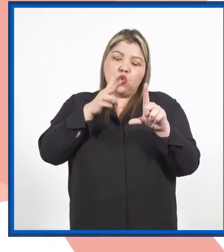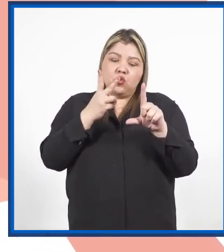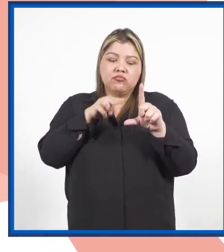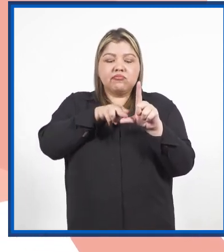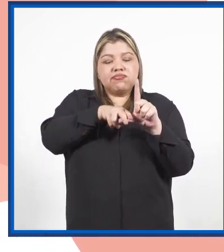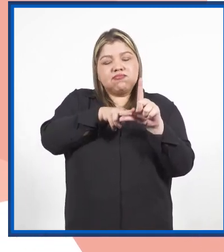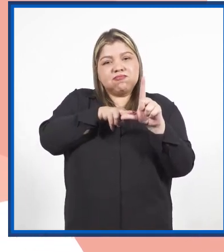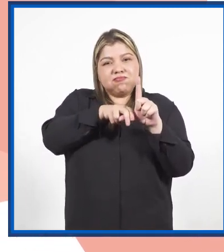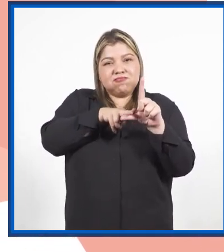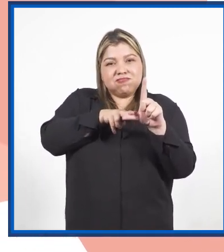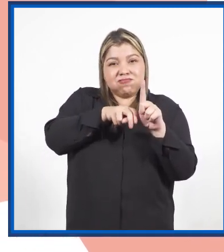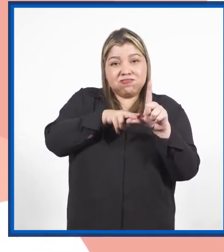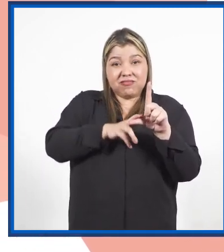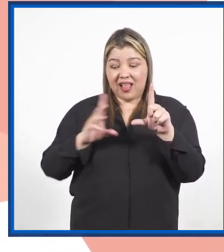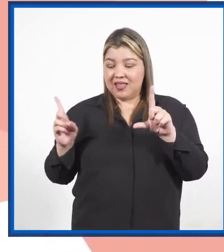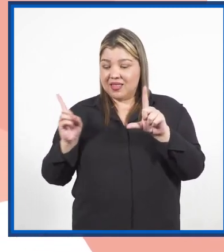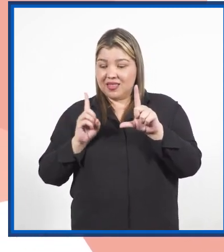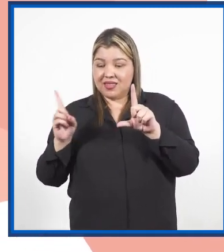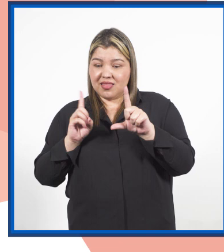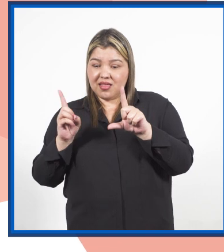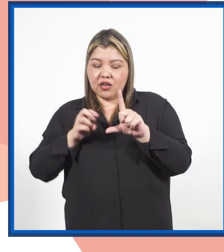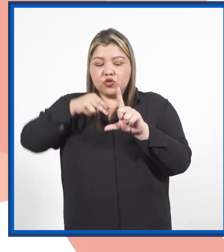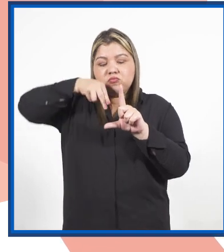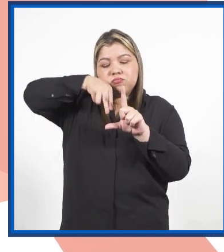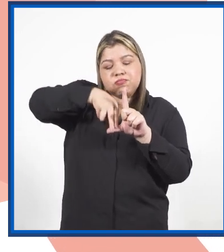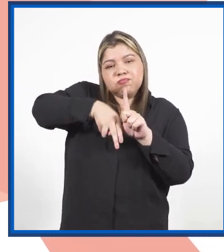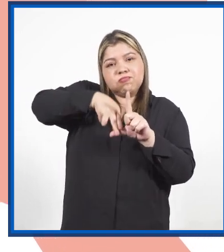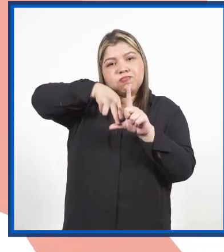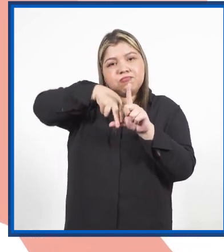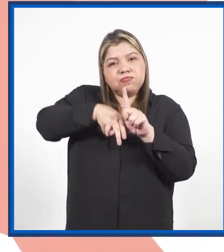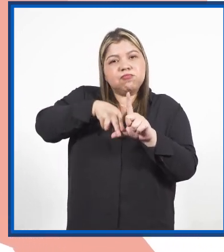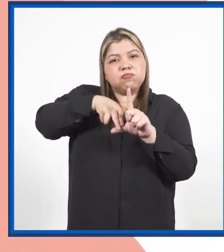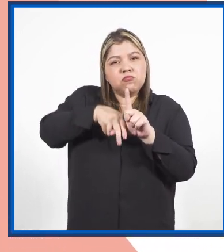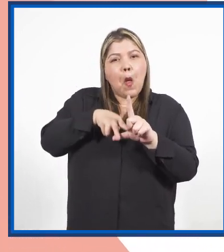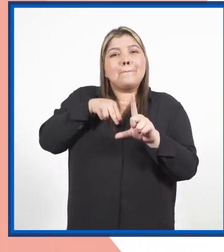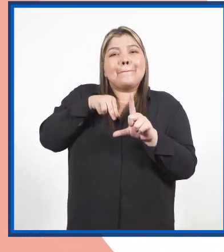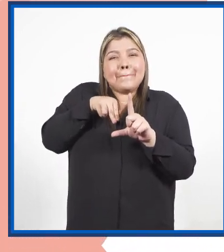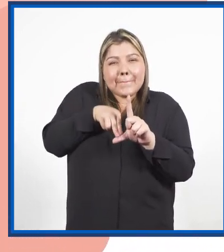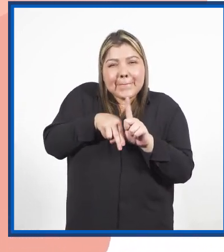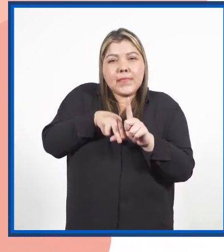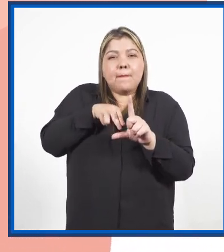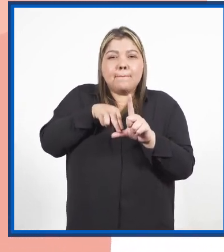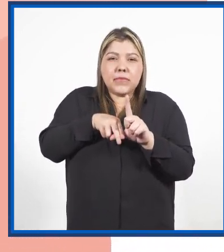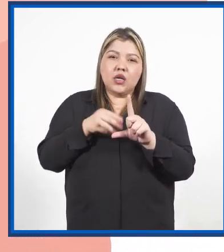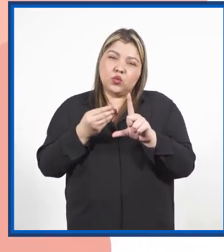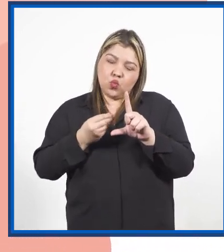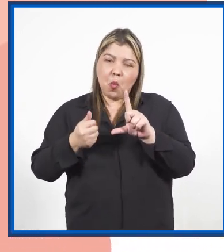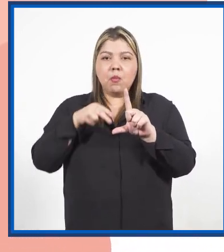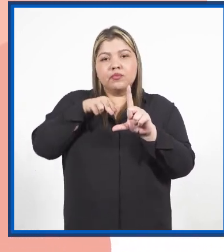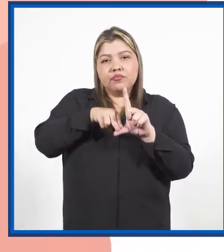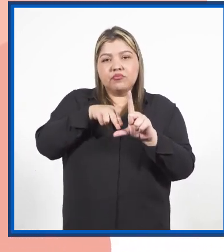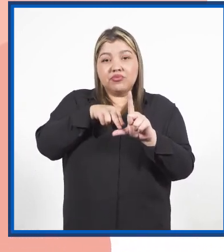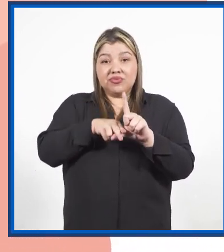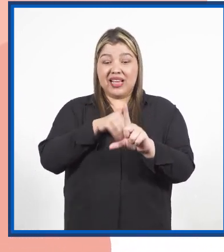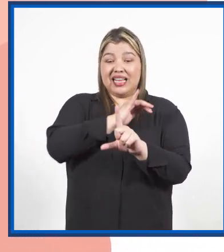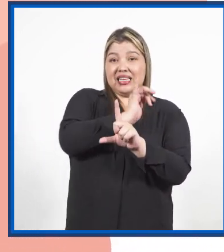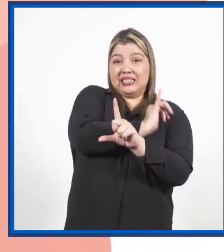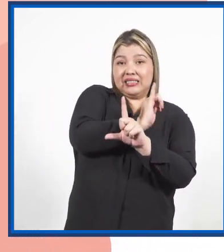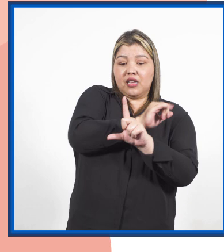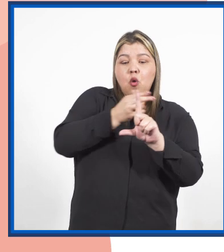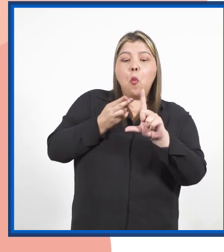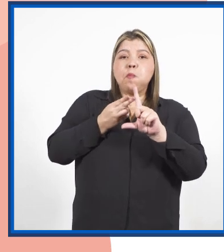dedos a cada lado. En el lado derecho, deslice hacia abajo ejerciendo presión moderada y en el lado